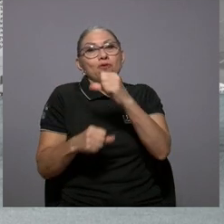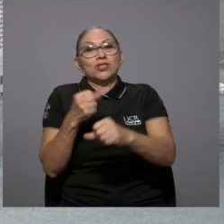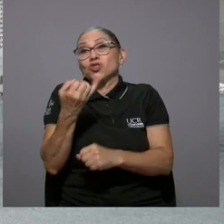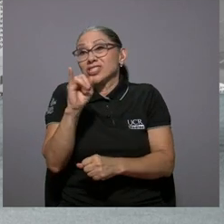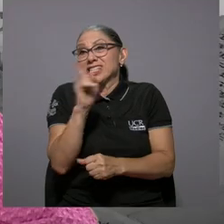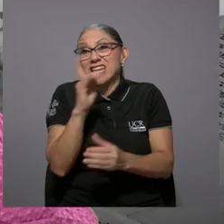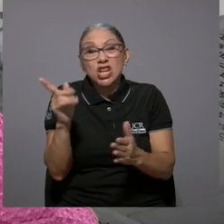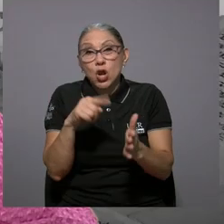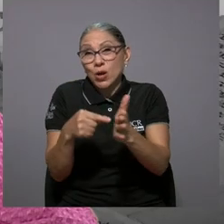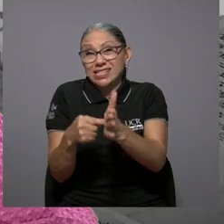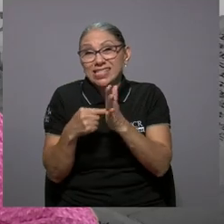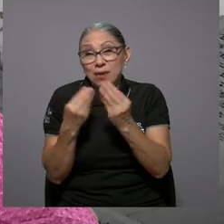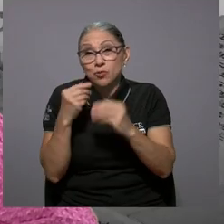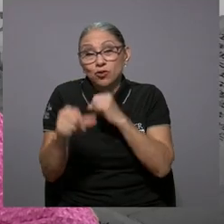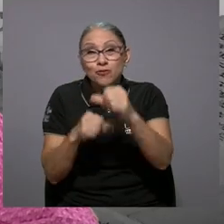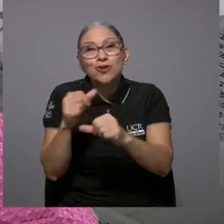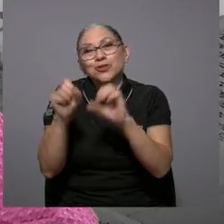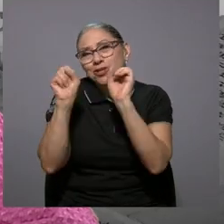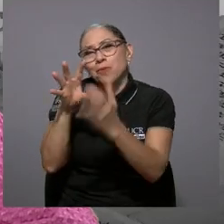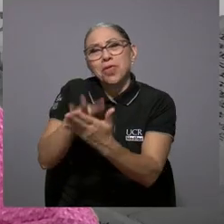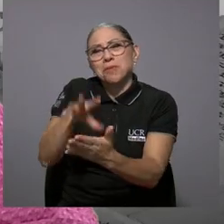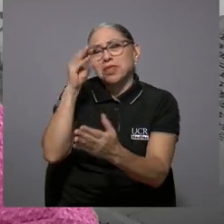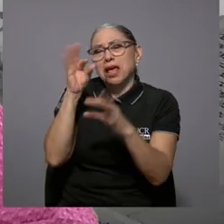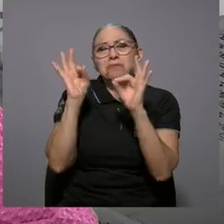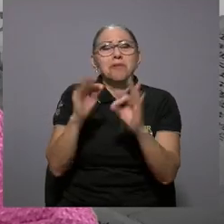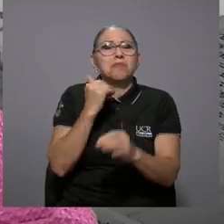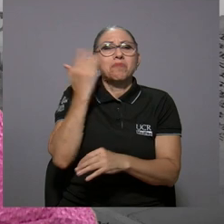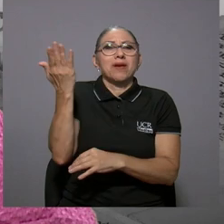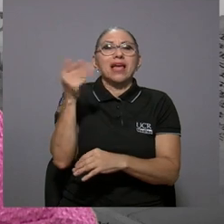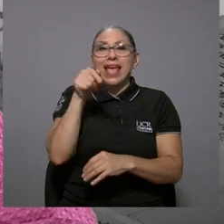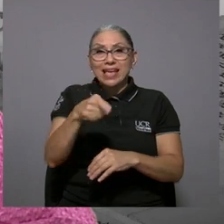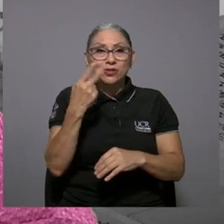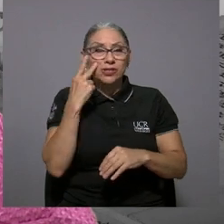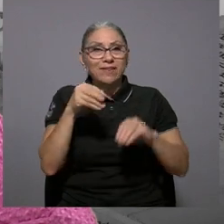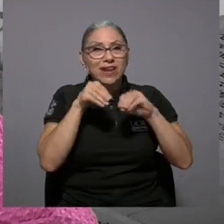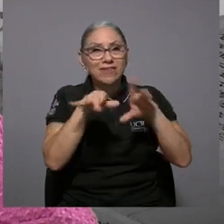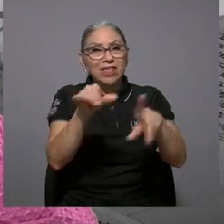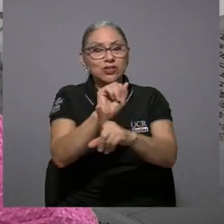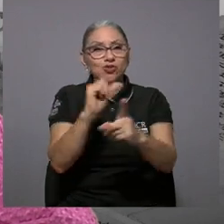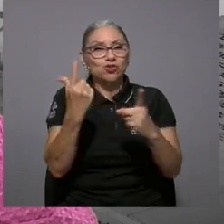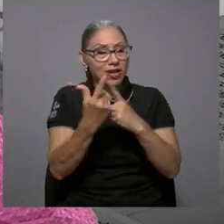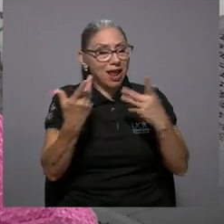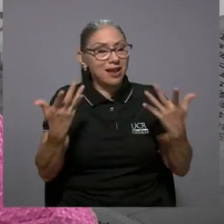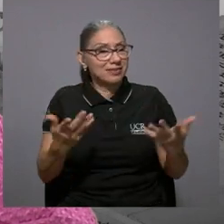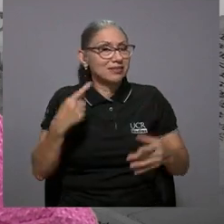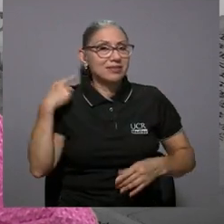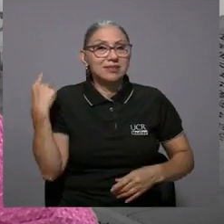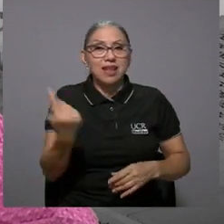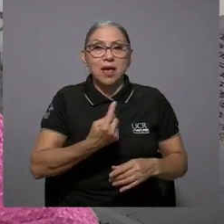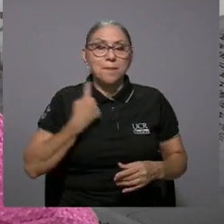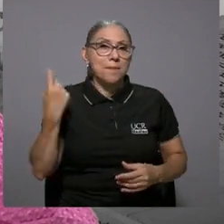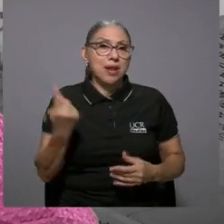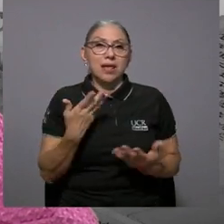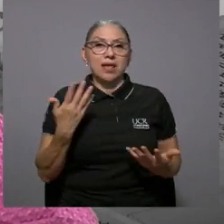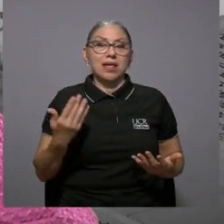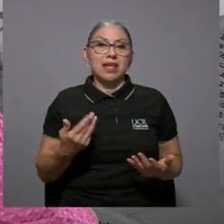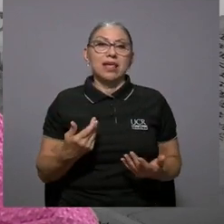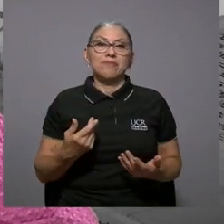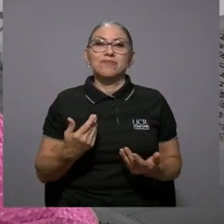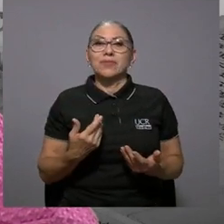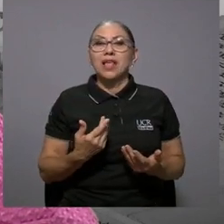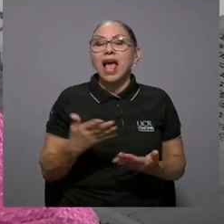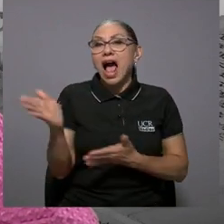verdad y entonces ha habido que eso se ve en redes todo el tiempo verdad un deterioro de